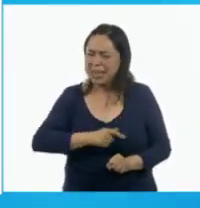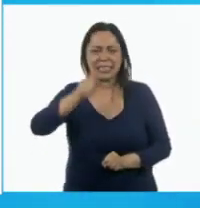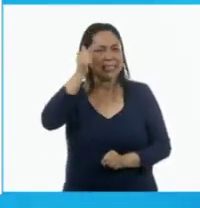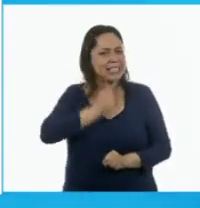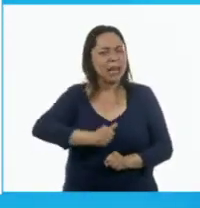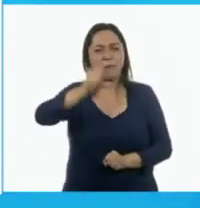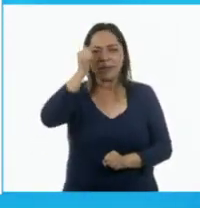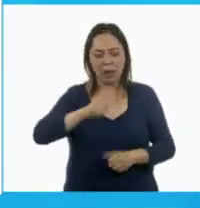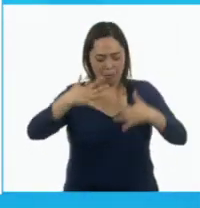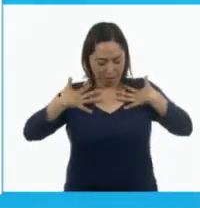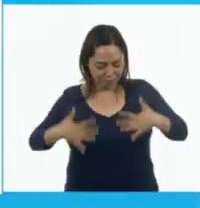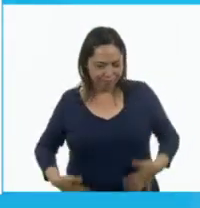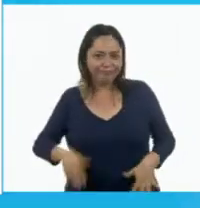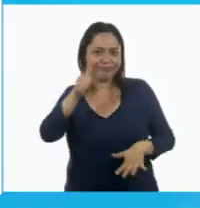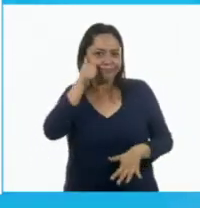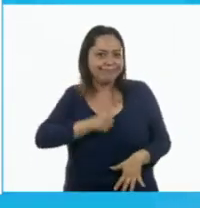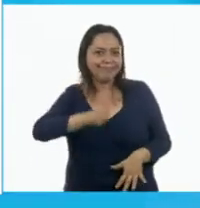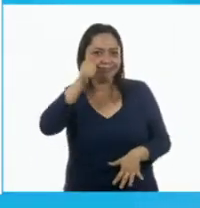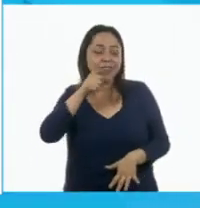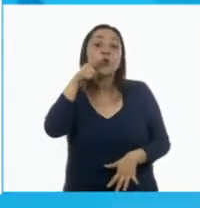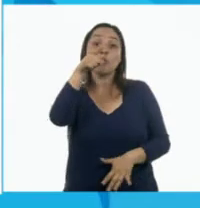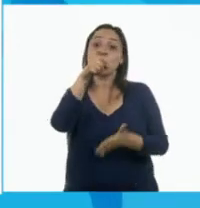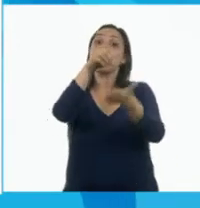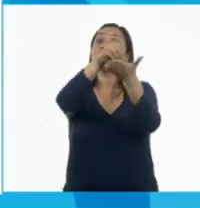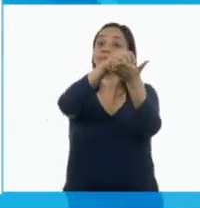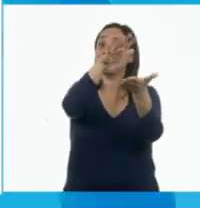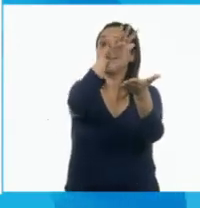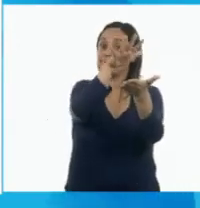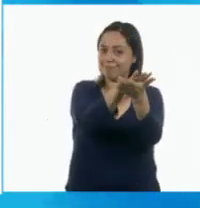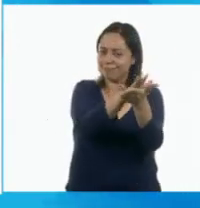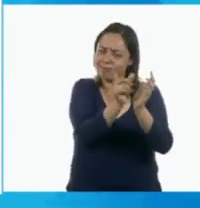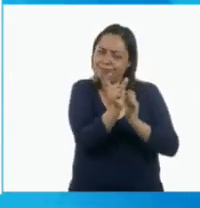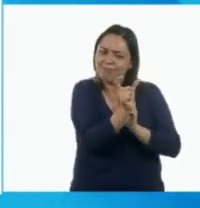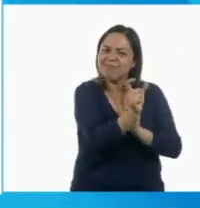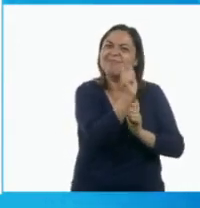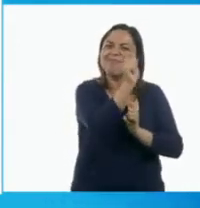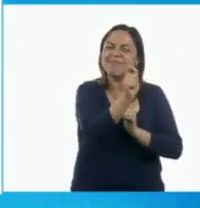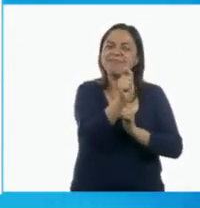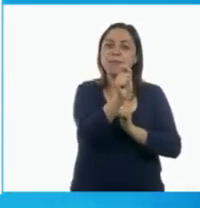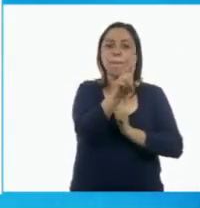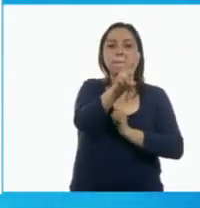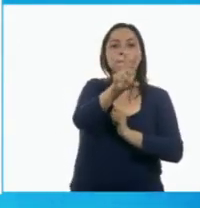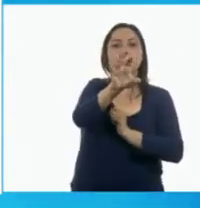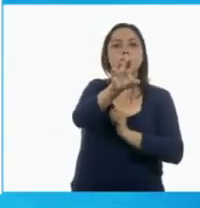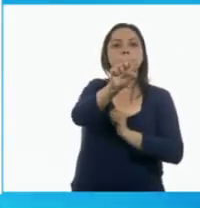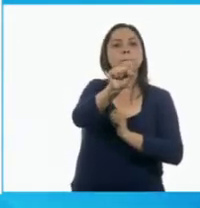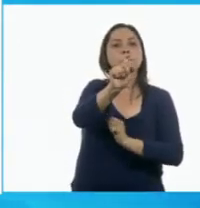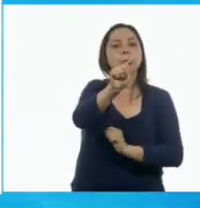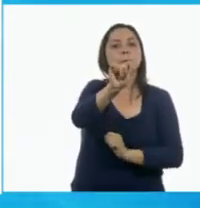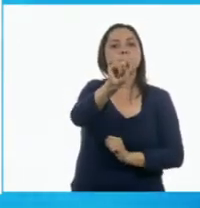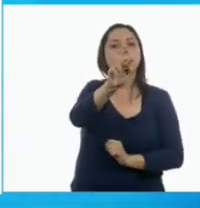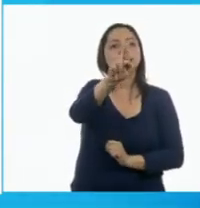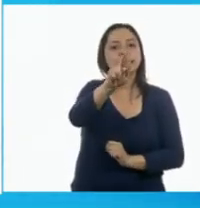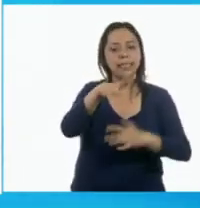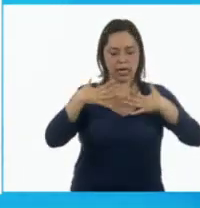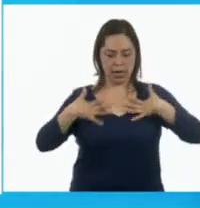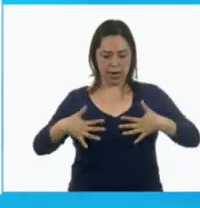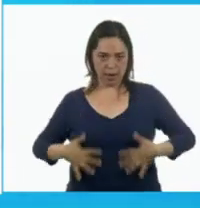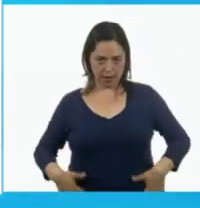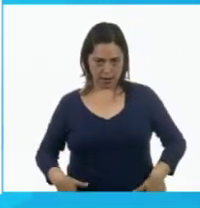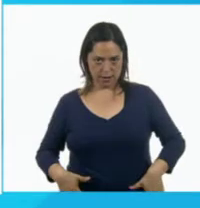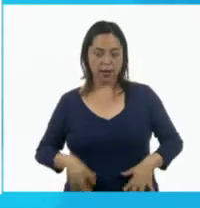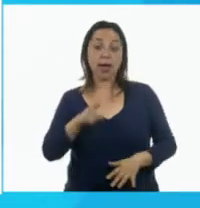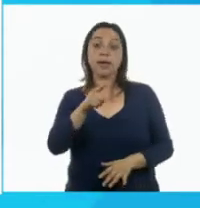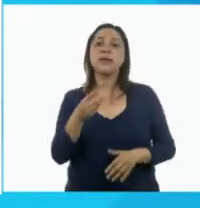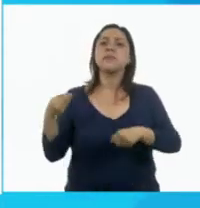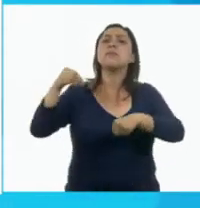te acompaña. Aquí lo puedes anotar en donde dice vestir. En este caso, estamos anotando nuestros